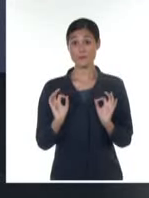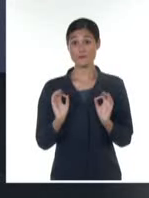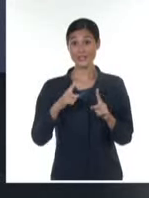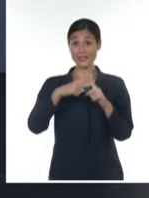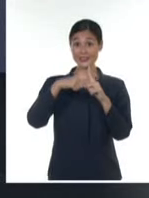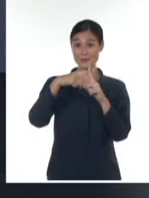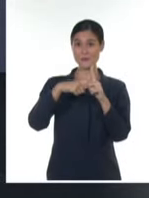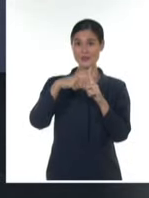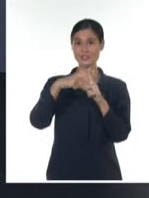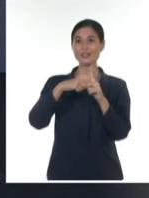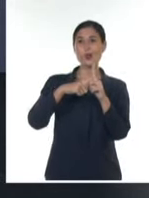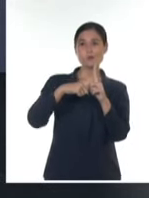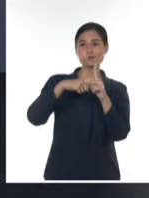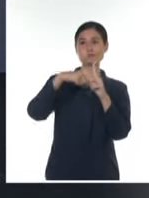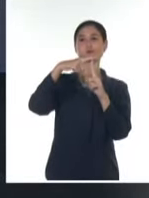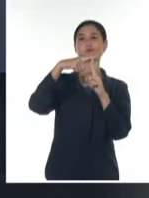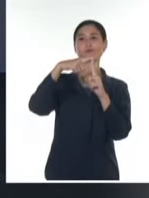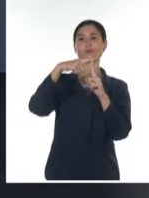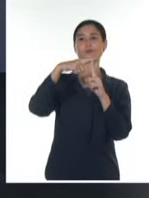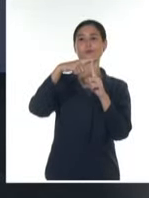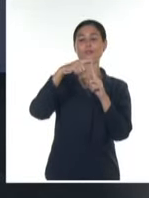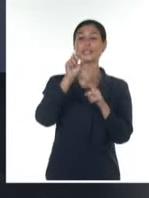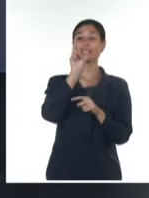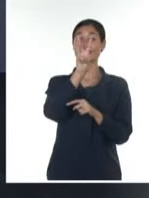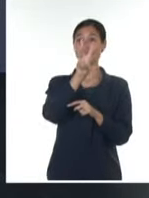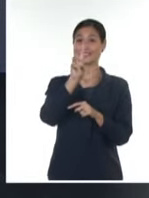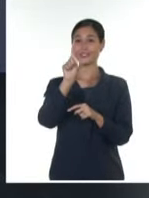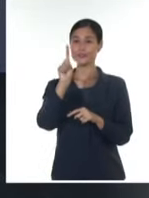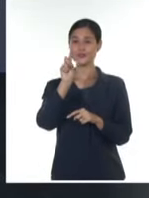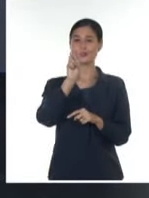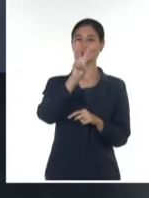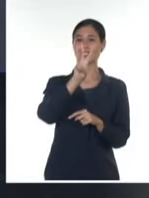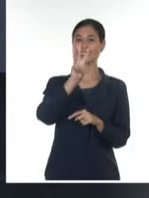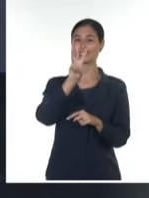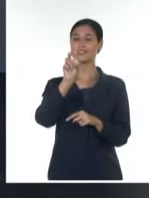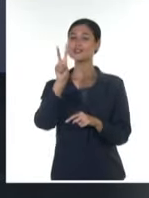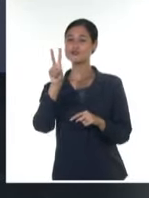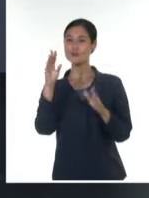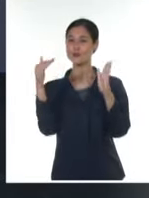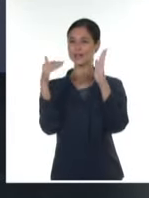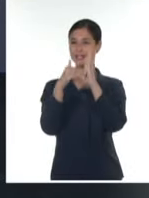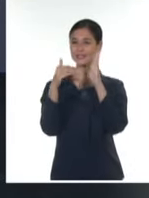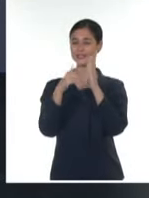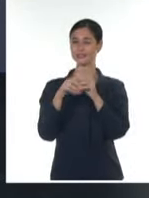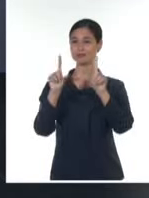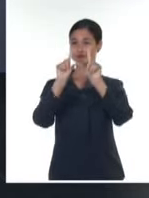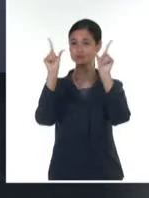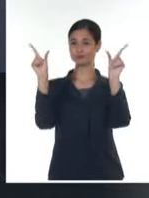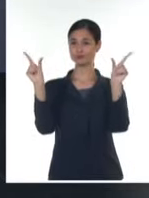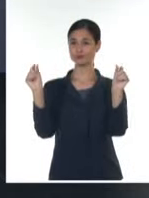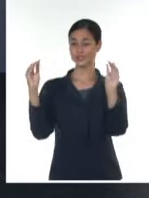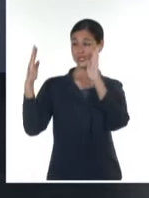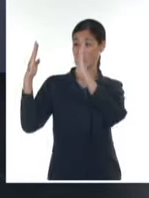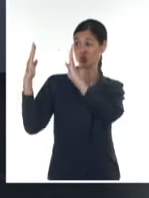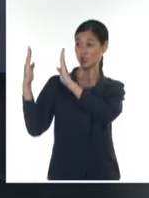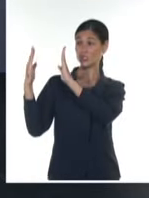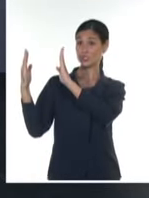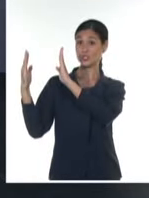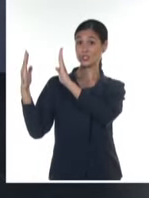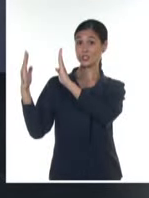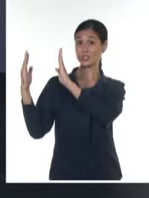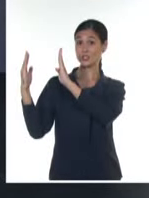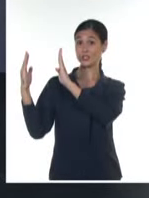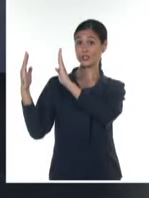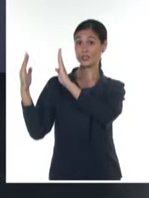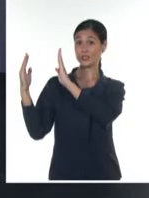valores de 31, 32 en la tarde en el occidente, 31 para el centro y hasta 32,